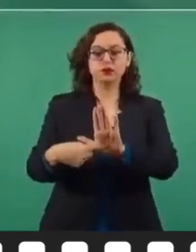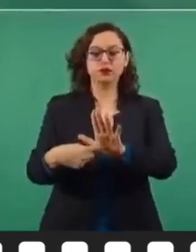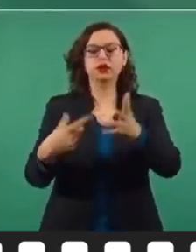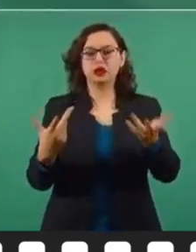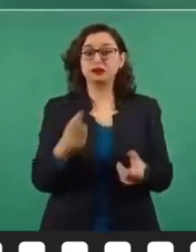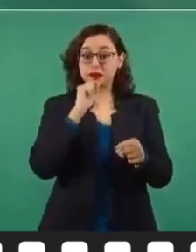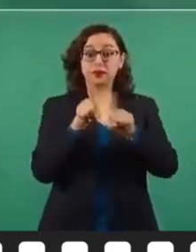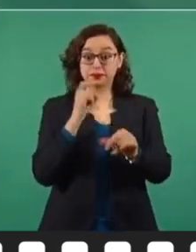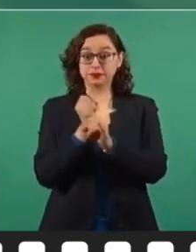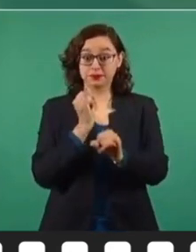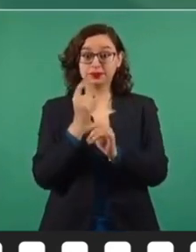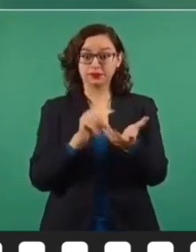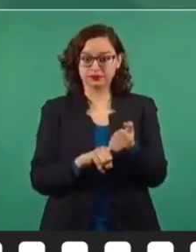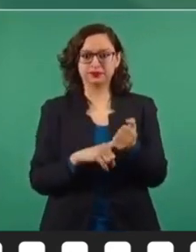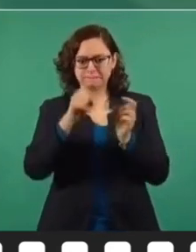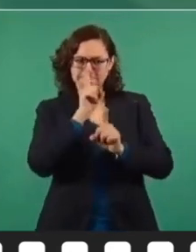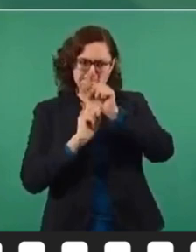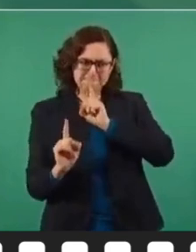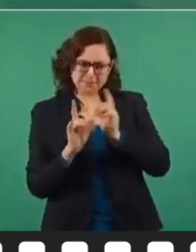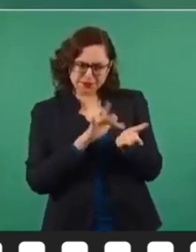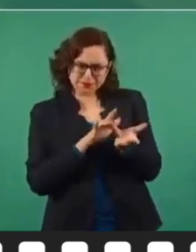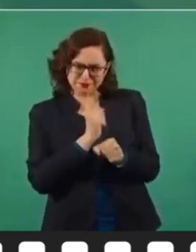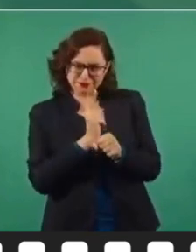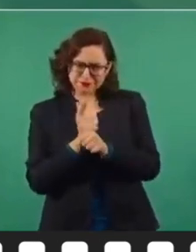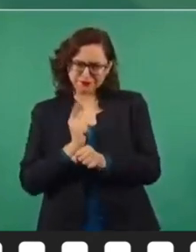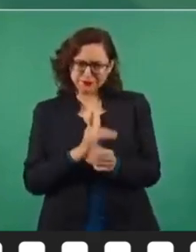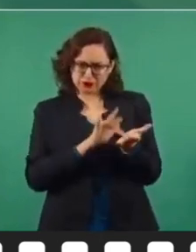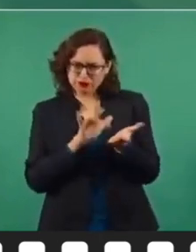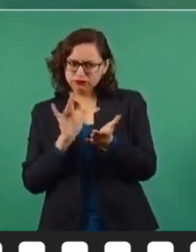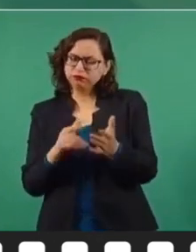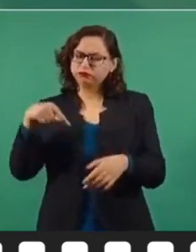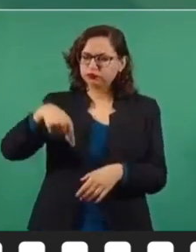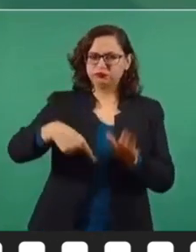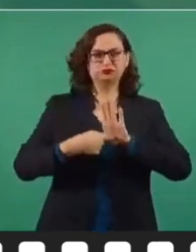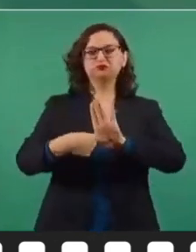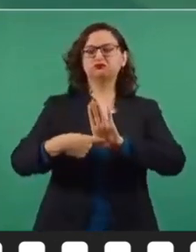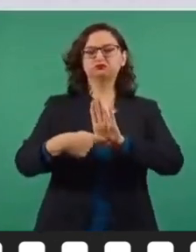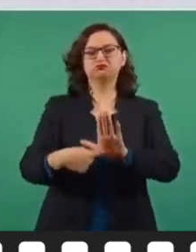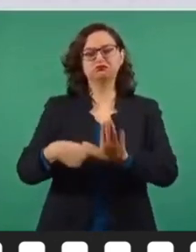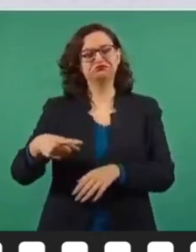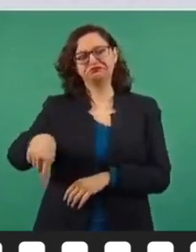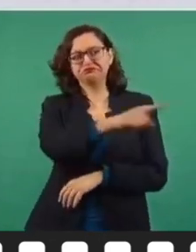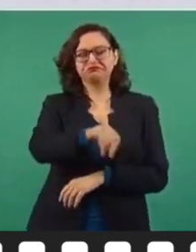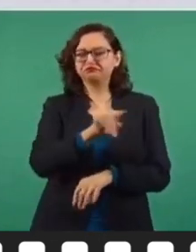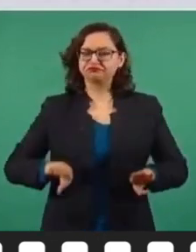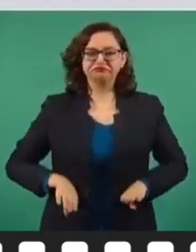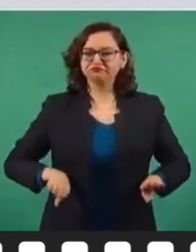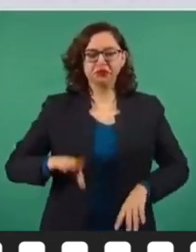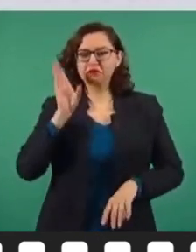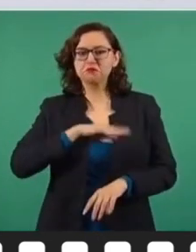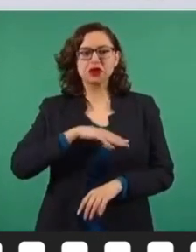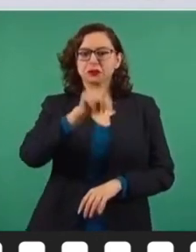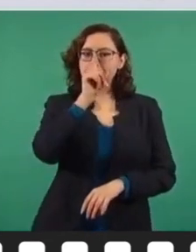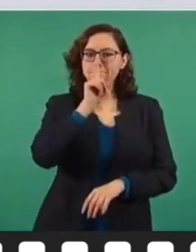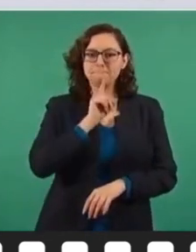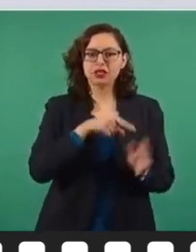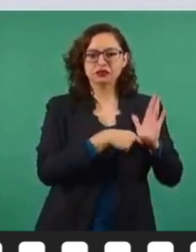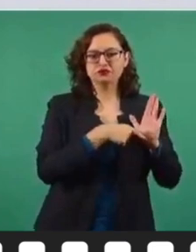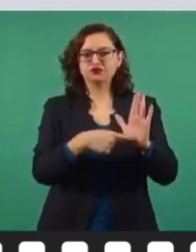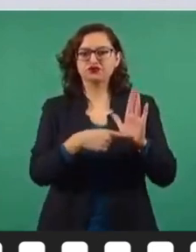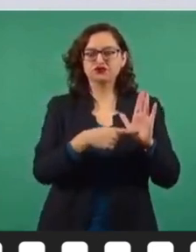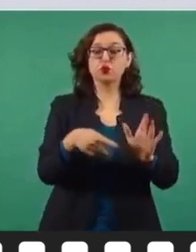que se vaya contando con información, con elementos